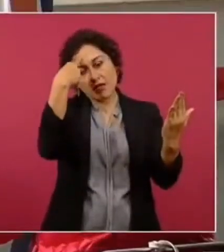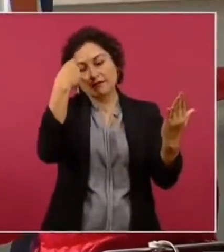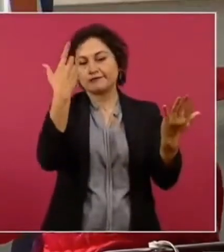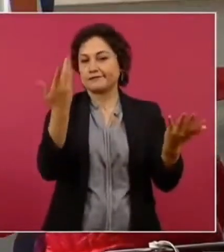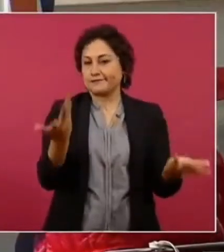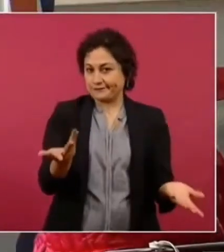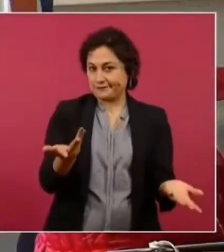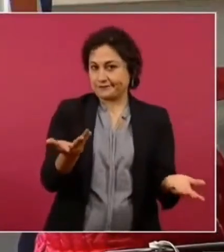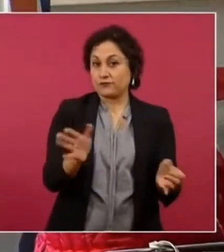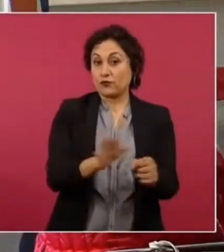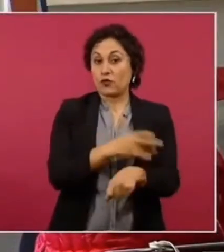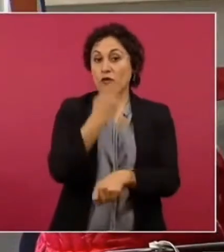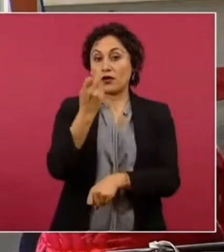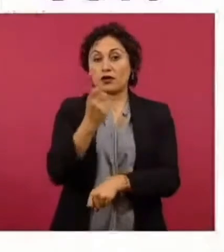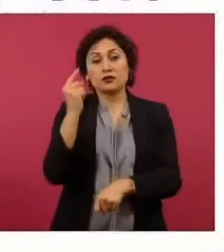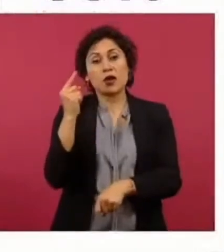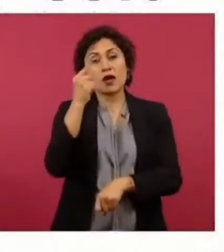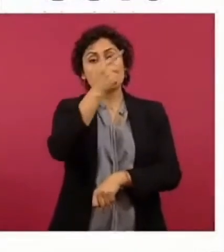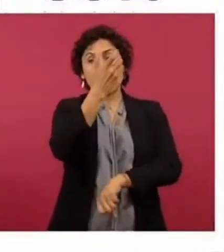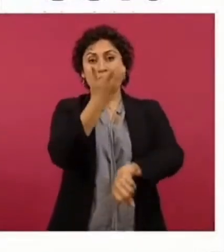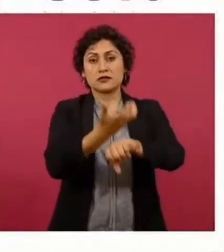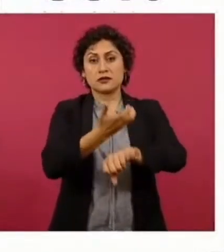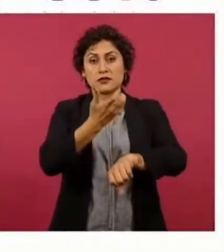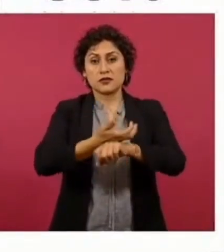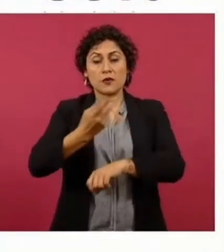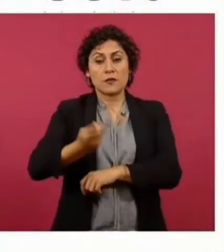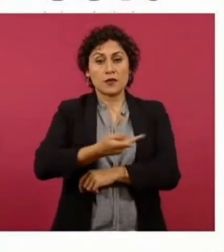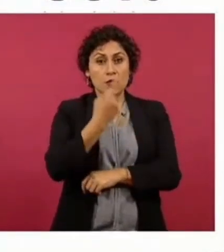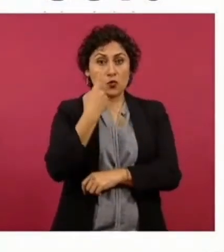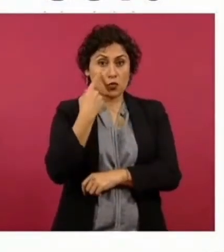estadounidenses acá